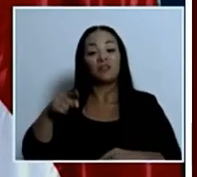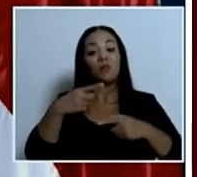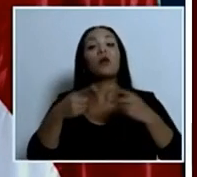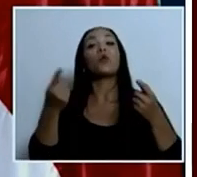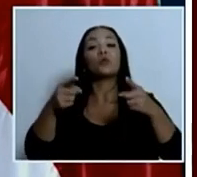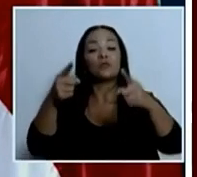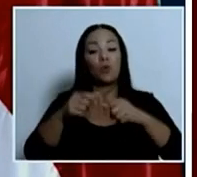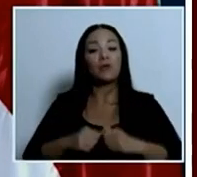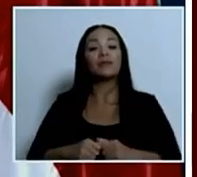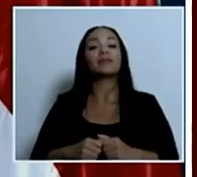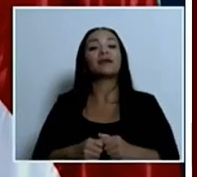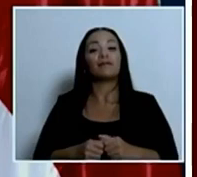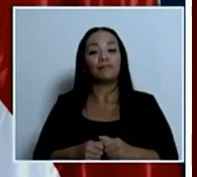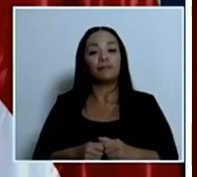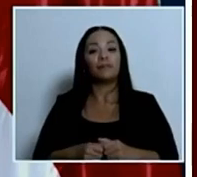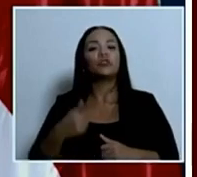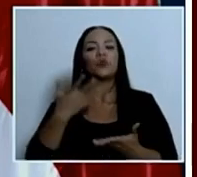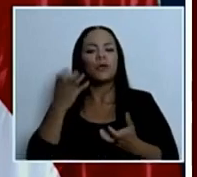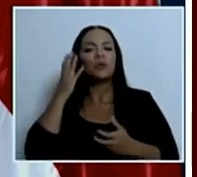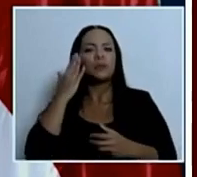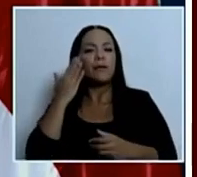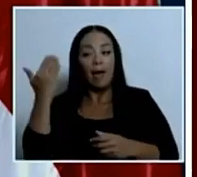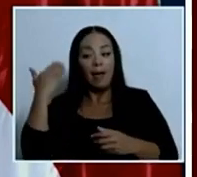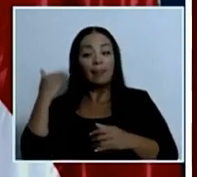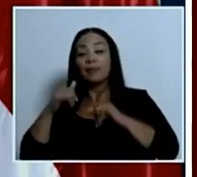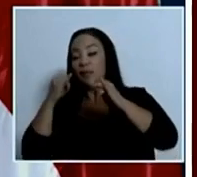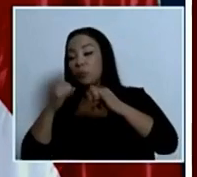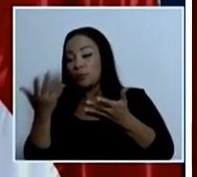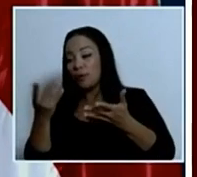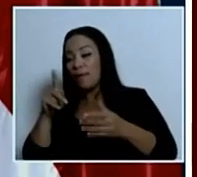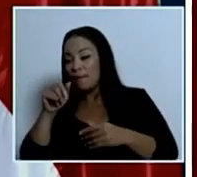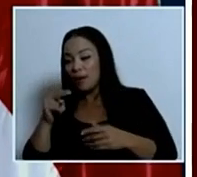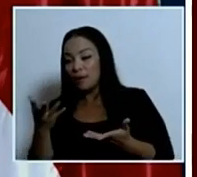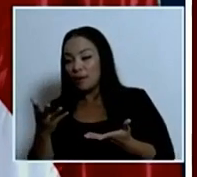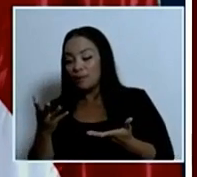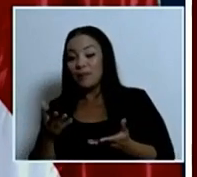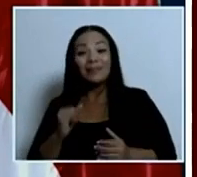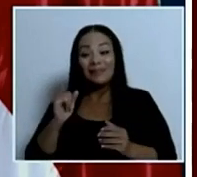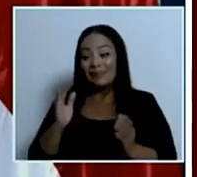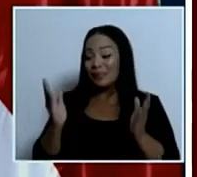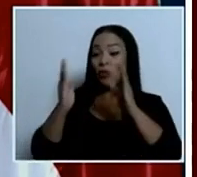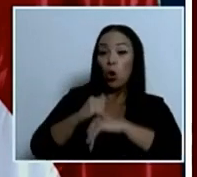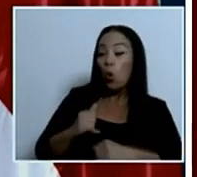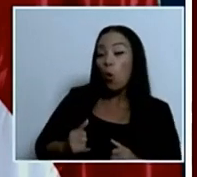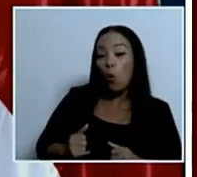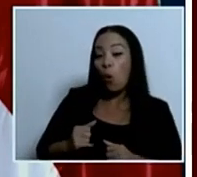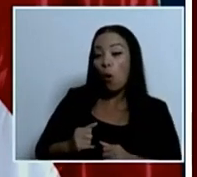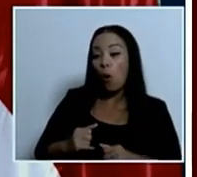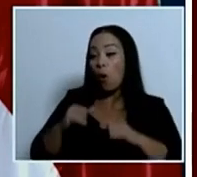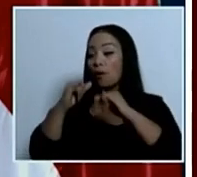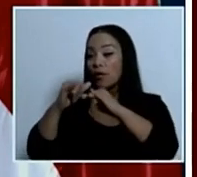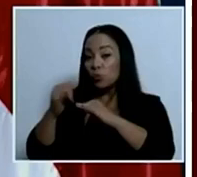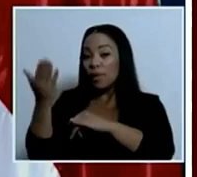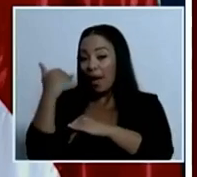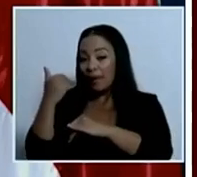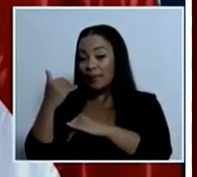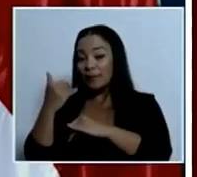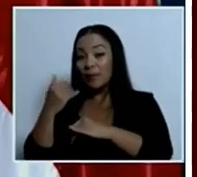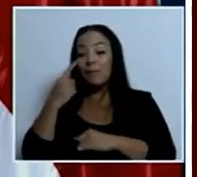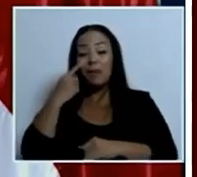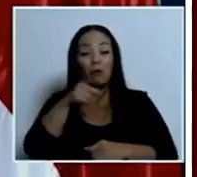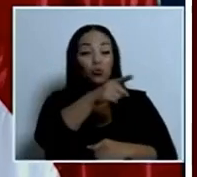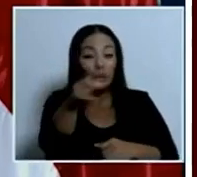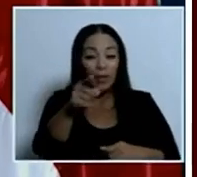quiero saber si hubo denuncias en el PANI si no hubo denuncias pueblo de Costa Rica veámonos en un espejo si nadie llamó